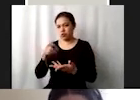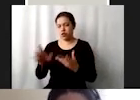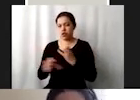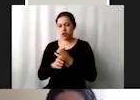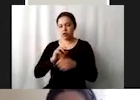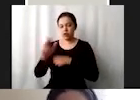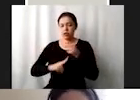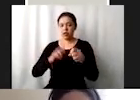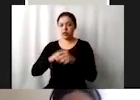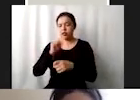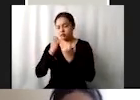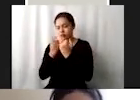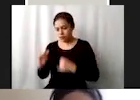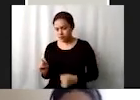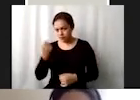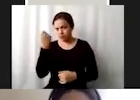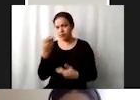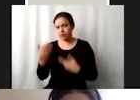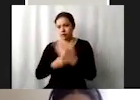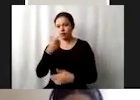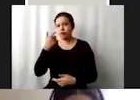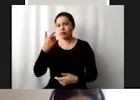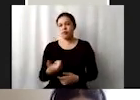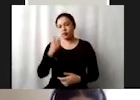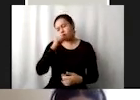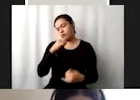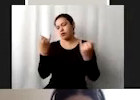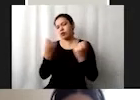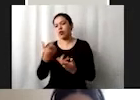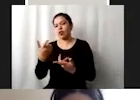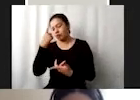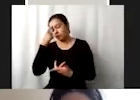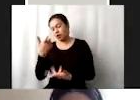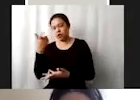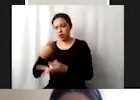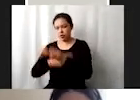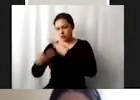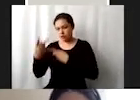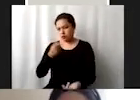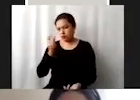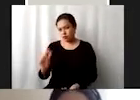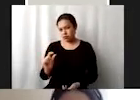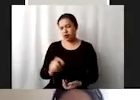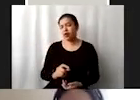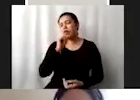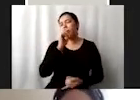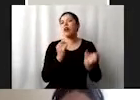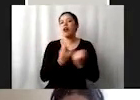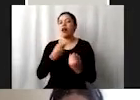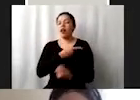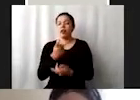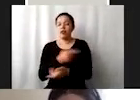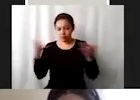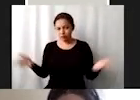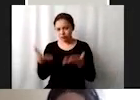también, servicios económicos y microfinanciación. Fomenta la resiliencia de los pobres y las